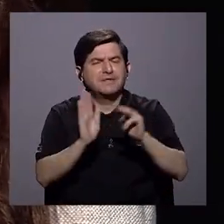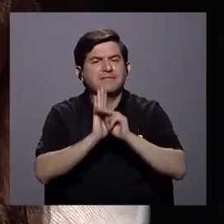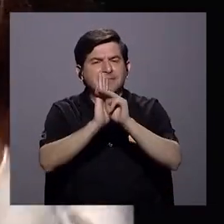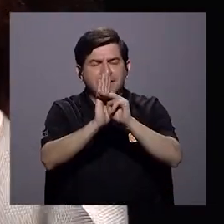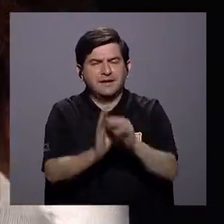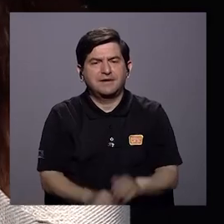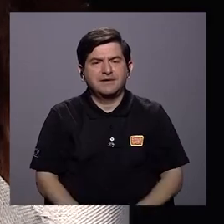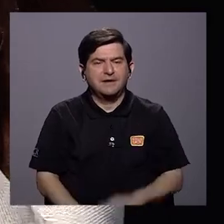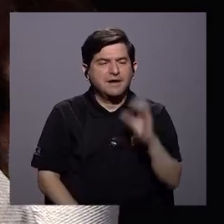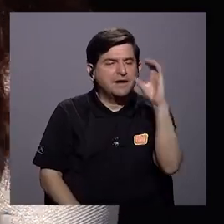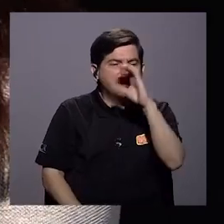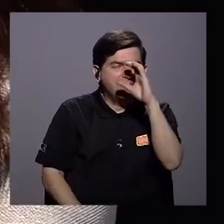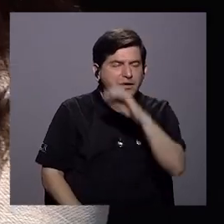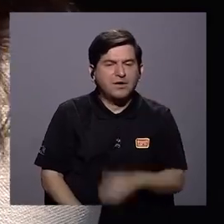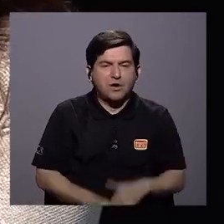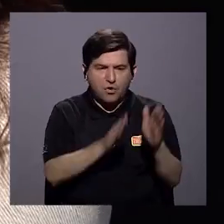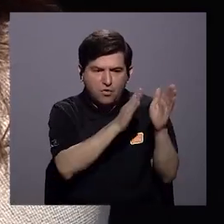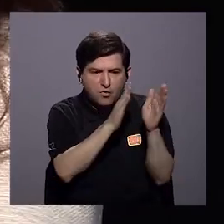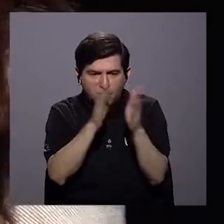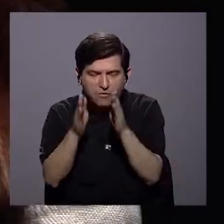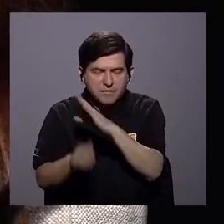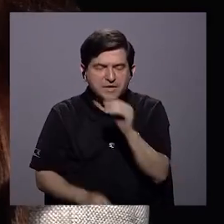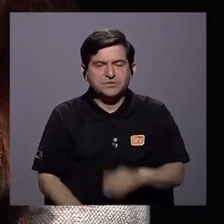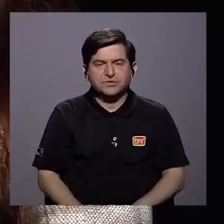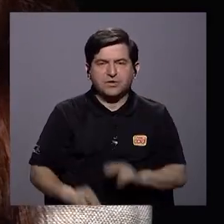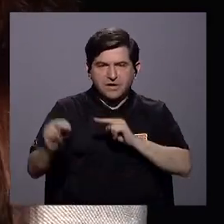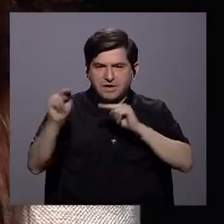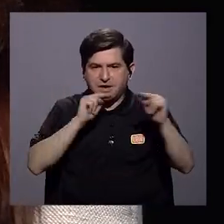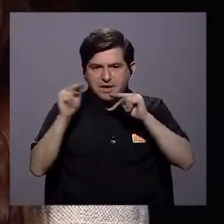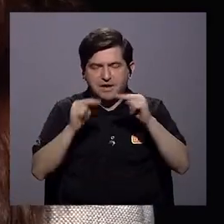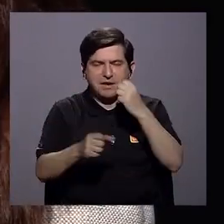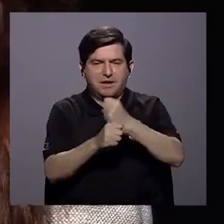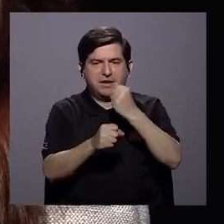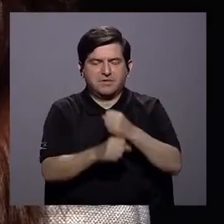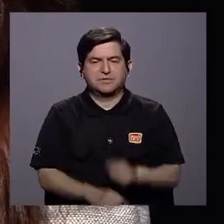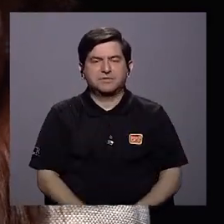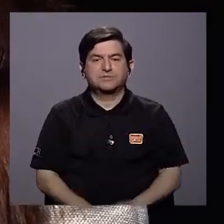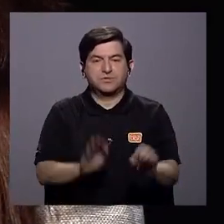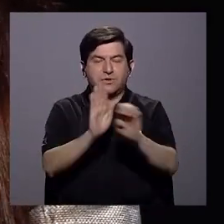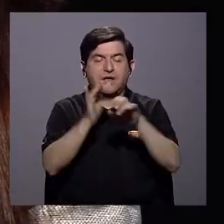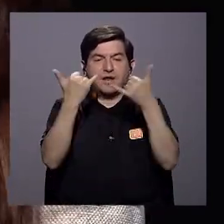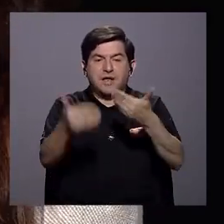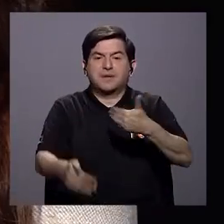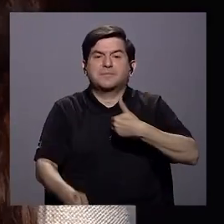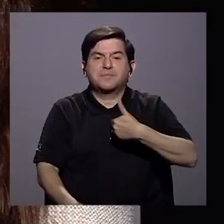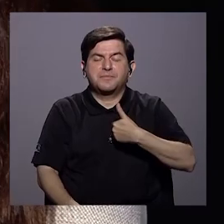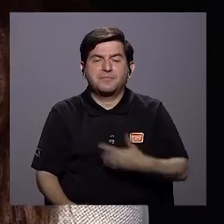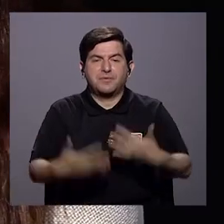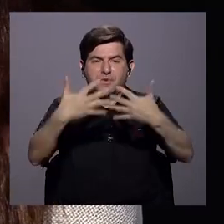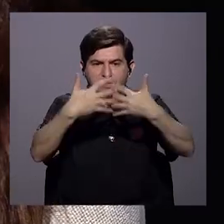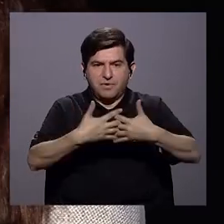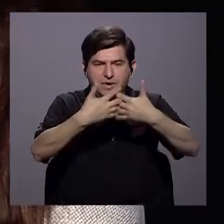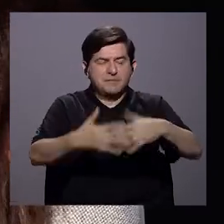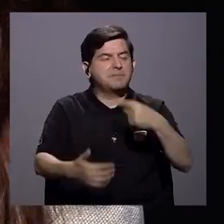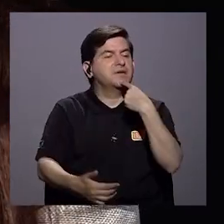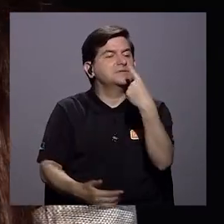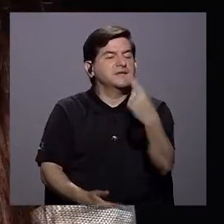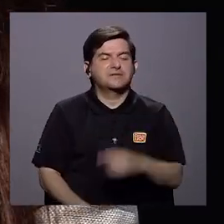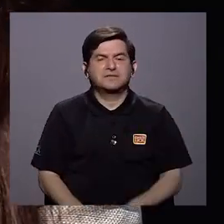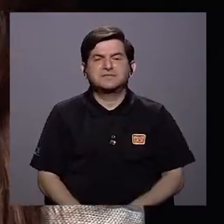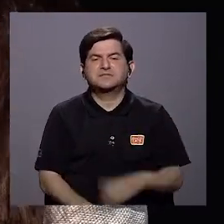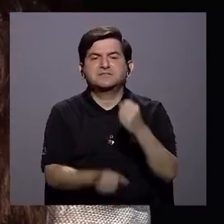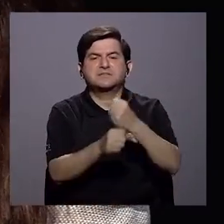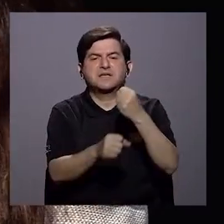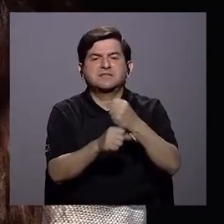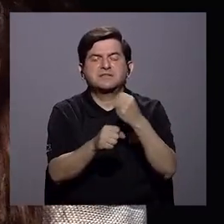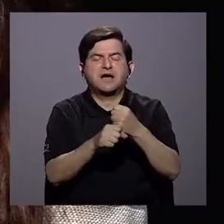es el modelo. Prospección, formación, intermediación laboral. Entonces, ¿cuál es el ejemplo que ya tenemos? La empresa nos dice cuáles son